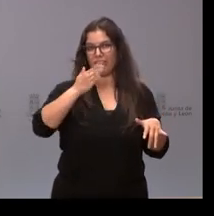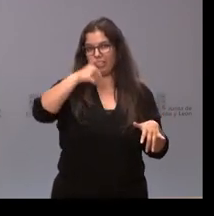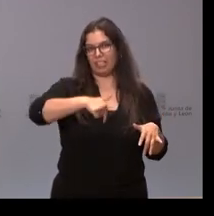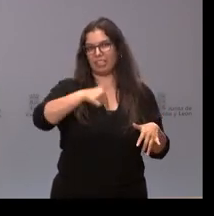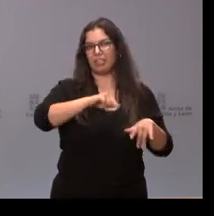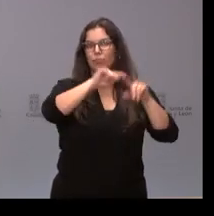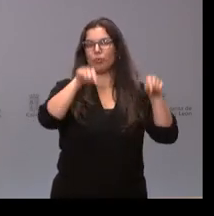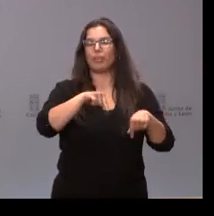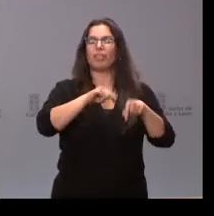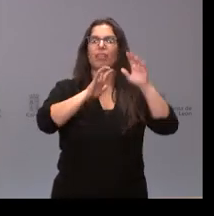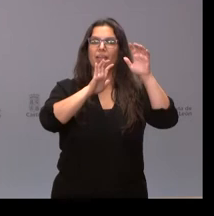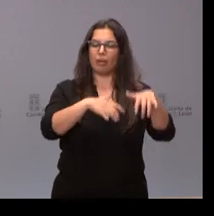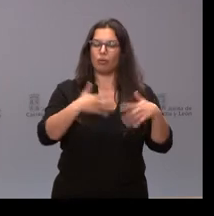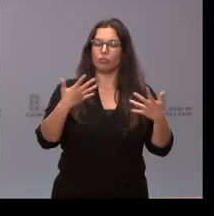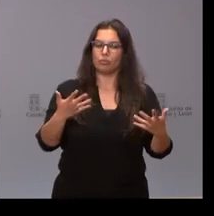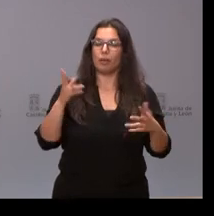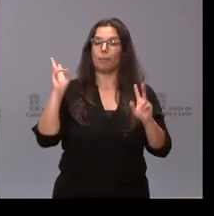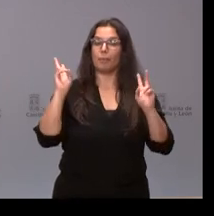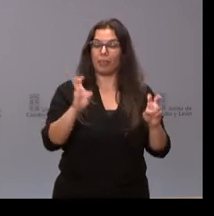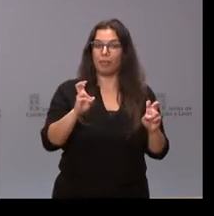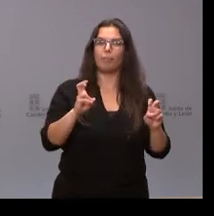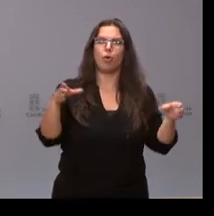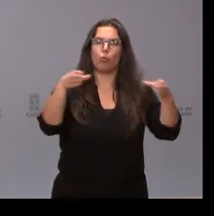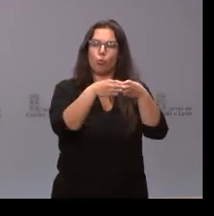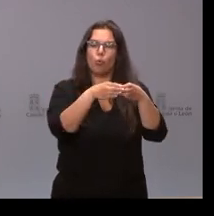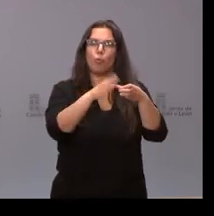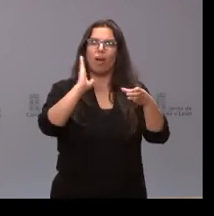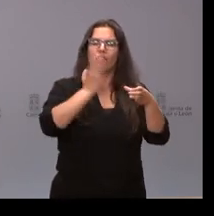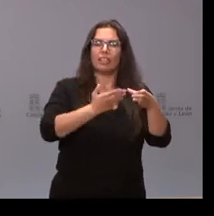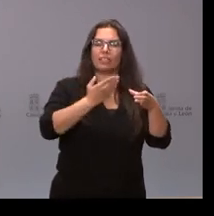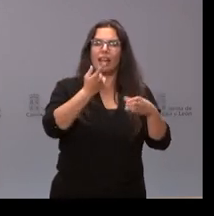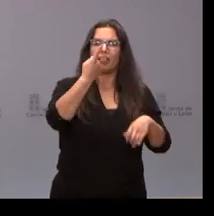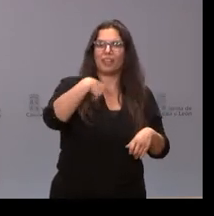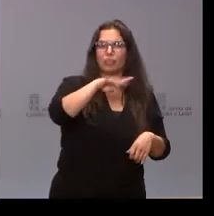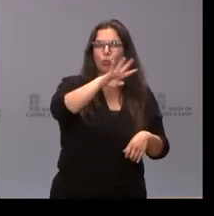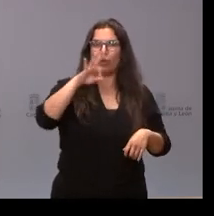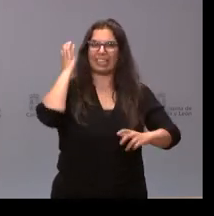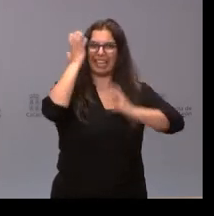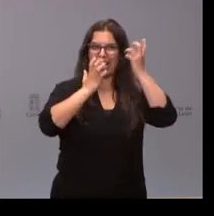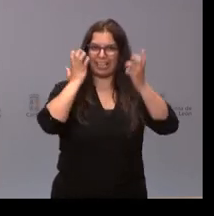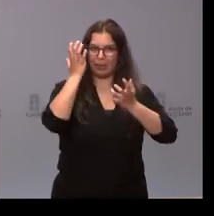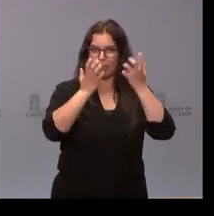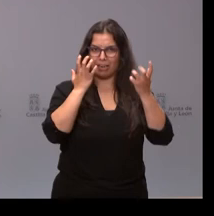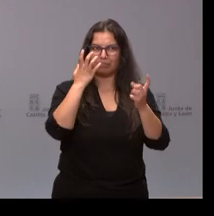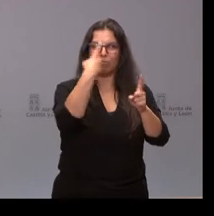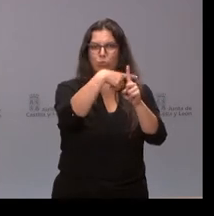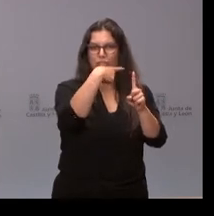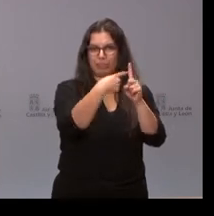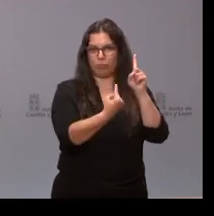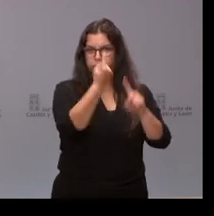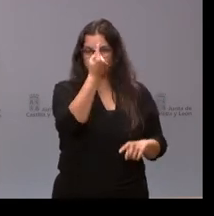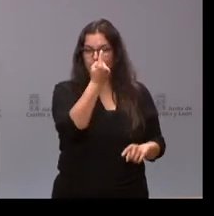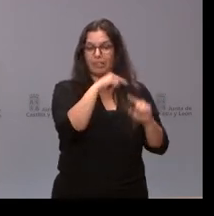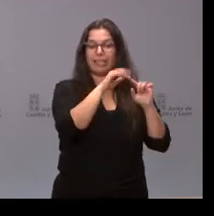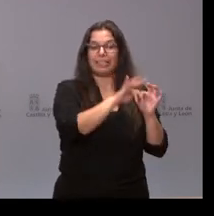indulto inicial se produjo en una cabaña de 140 cabezas, 140 reses por aparición de un positivo. A